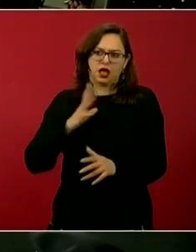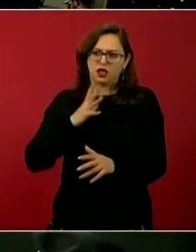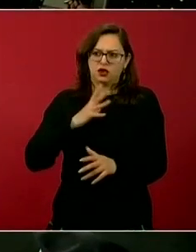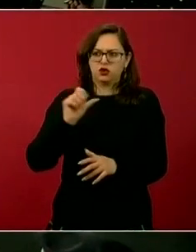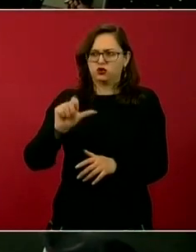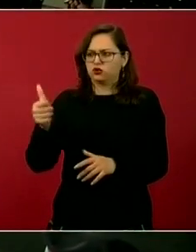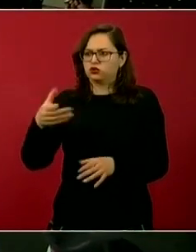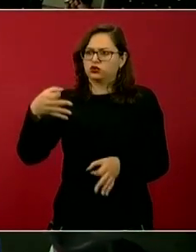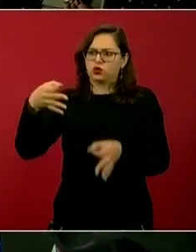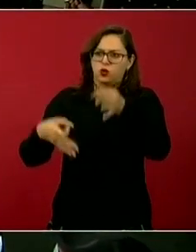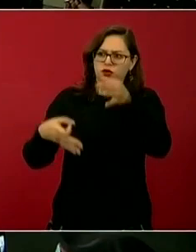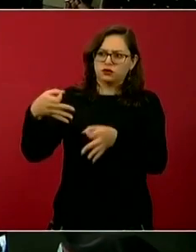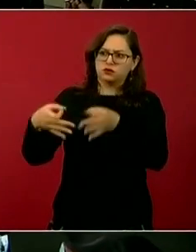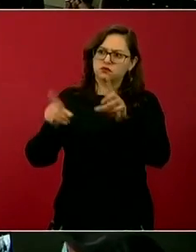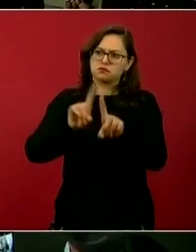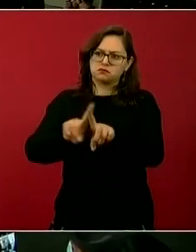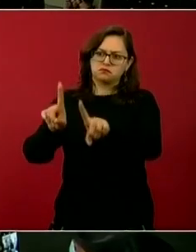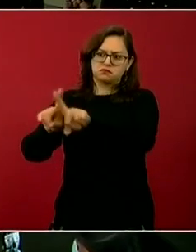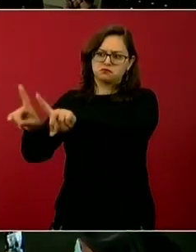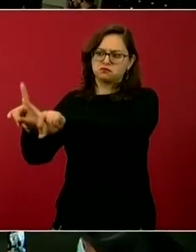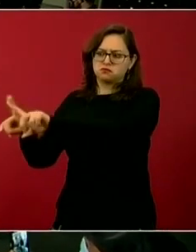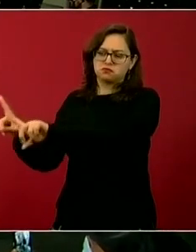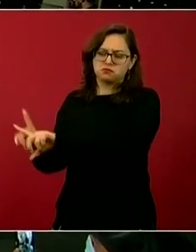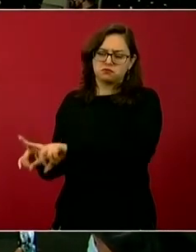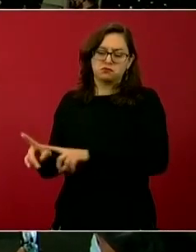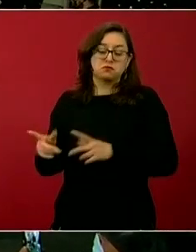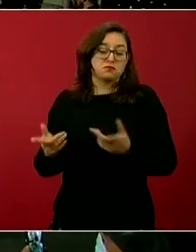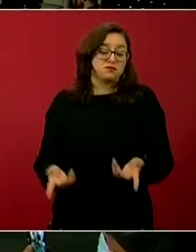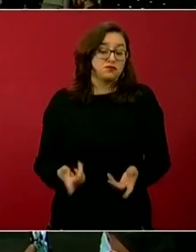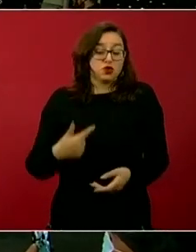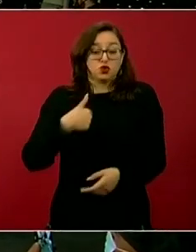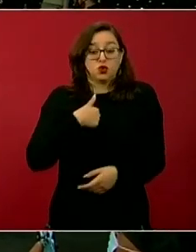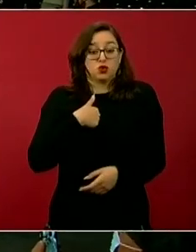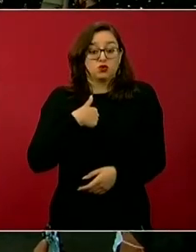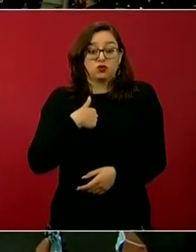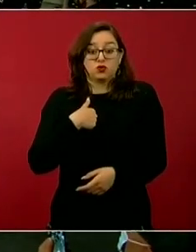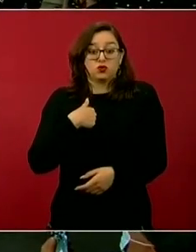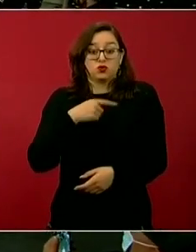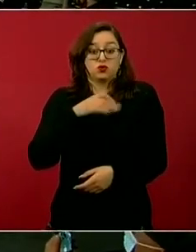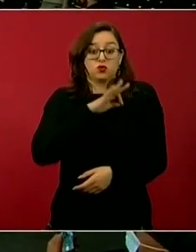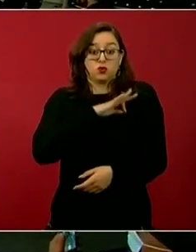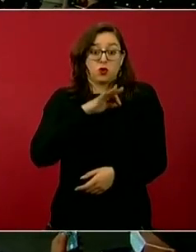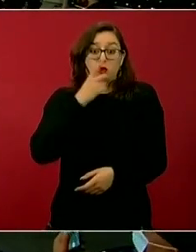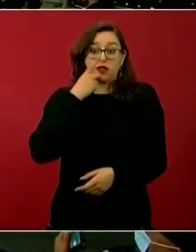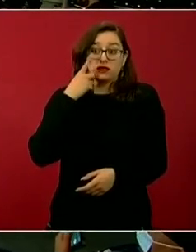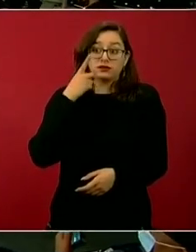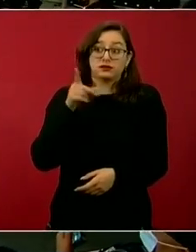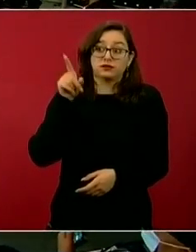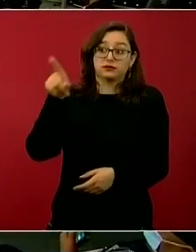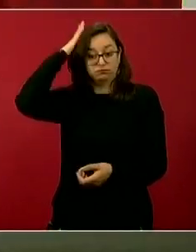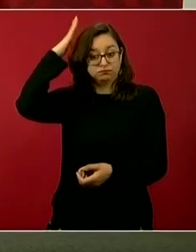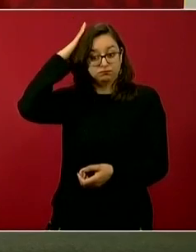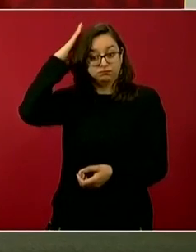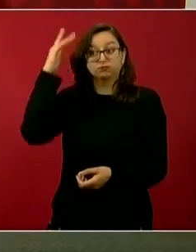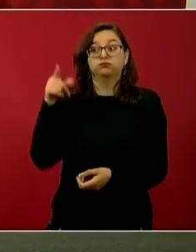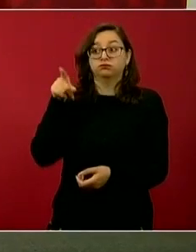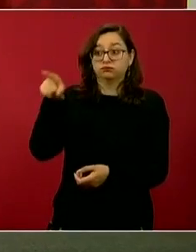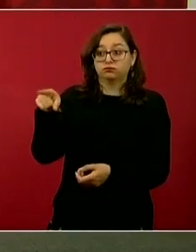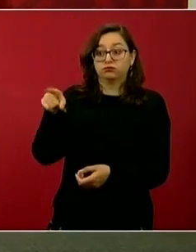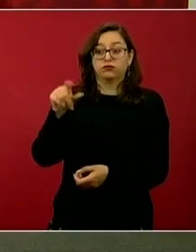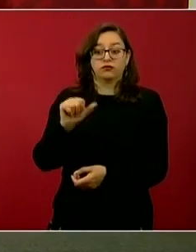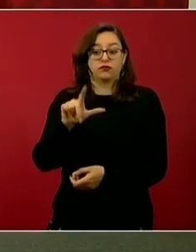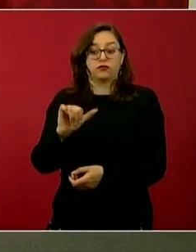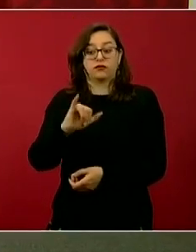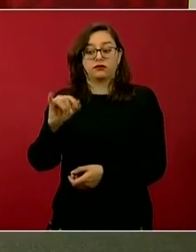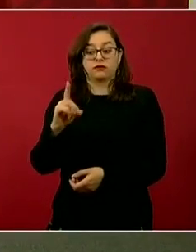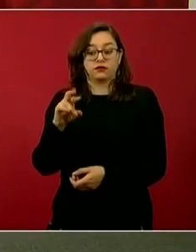Yo lo único que puedo decir o repetir es que le tengo confianza al fiscal general, Alejandro